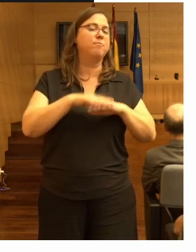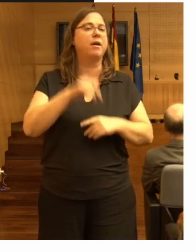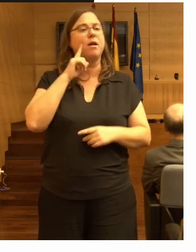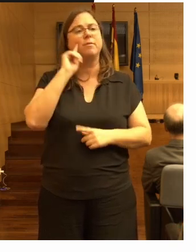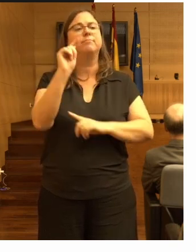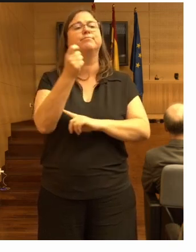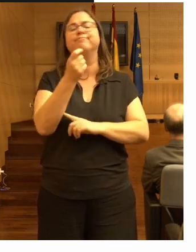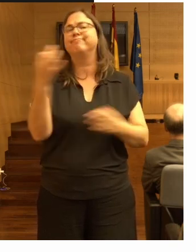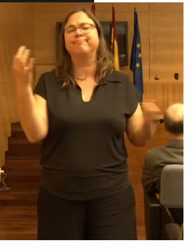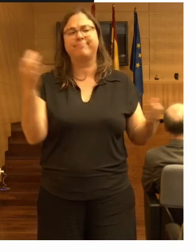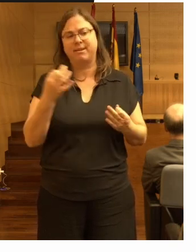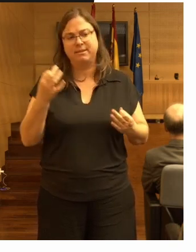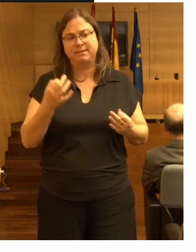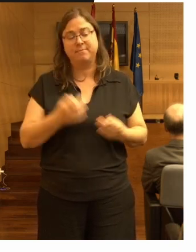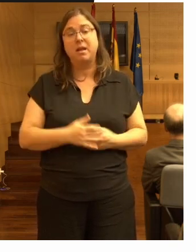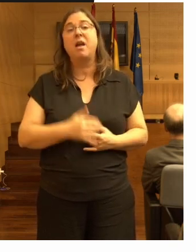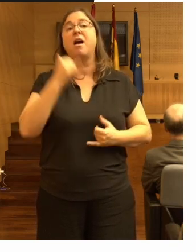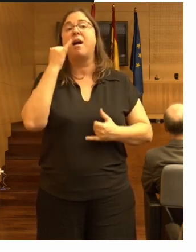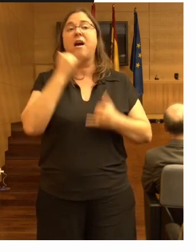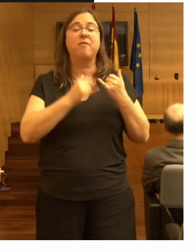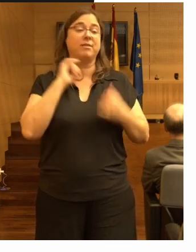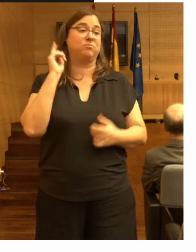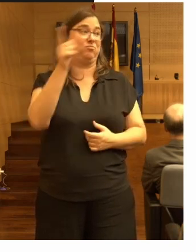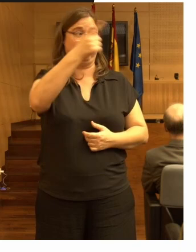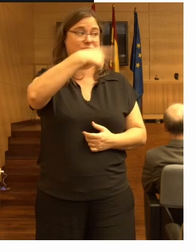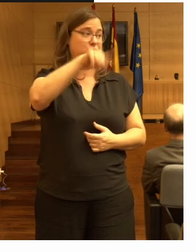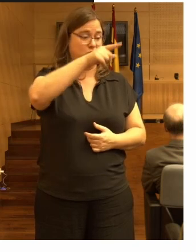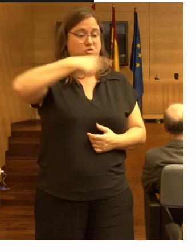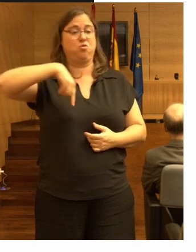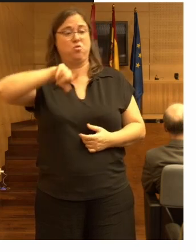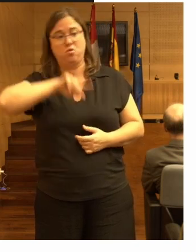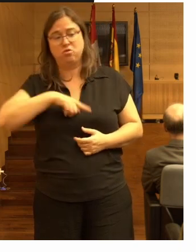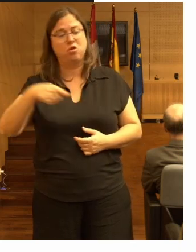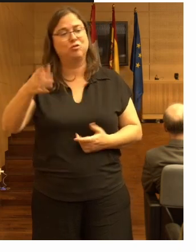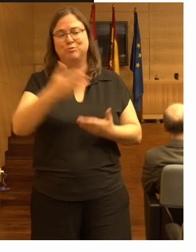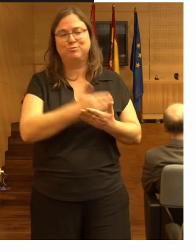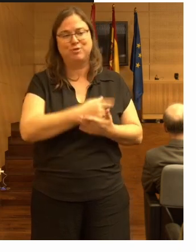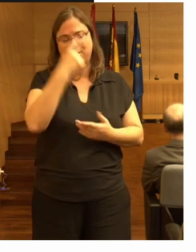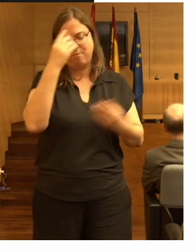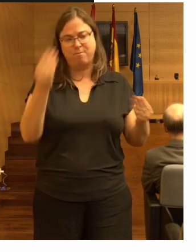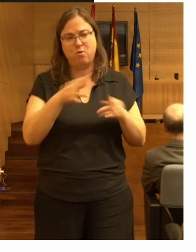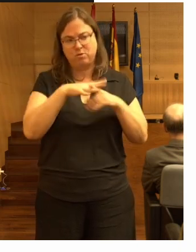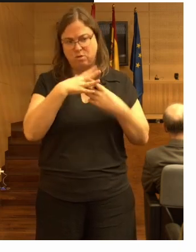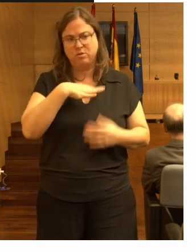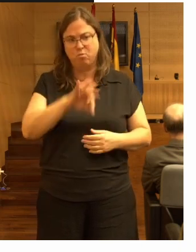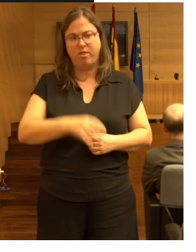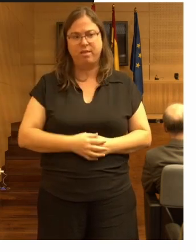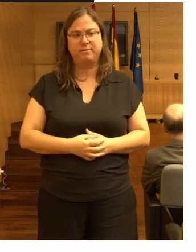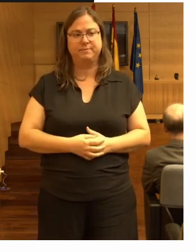lograr pero bueno al final todos vosotros nosotros todos podemos mejorar la situación